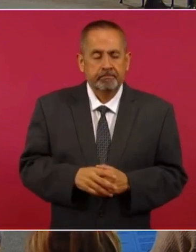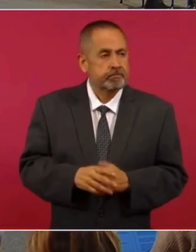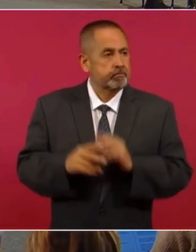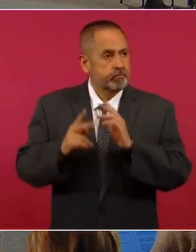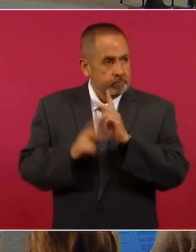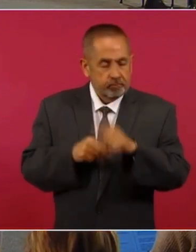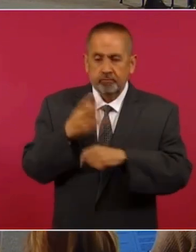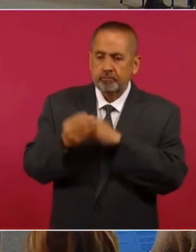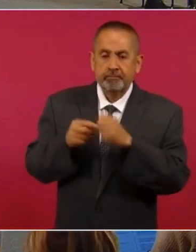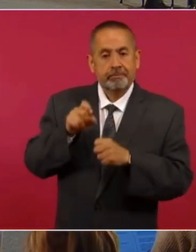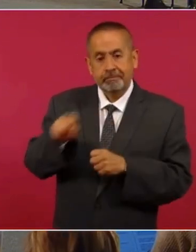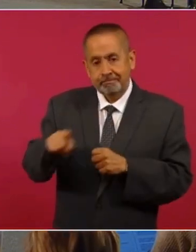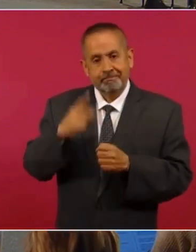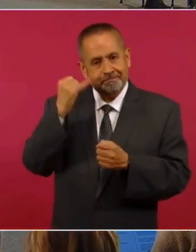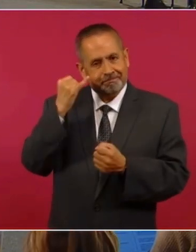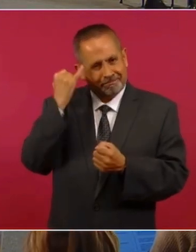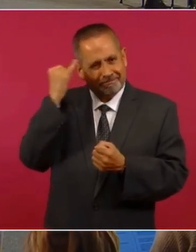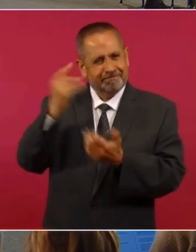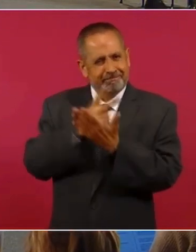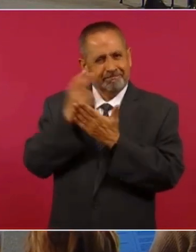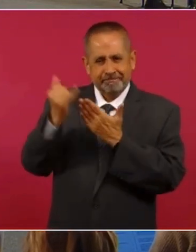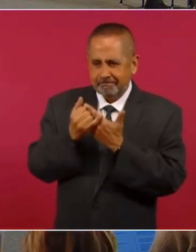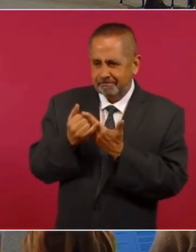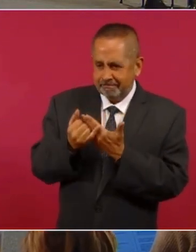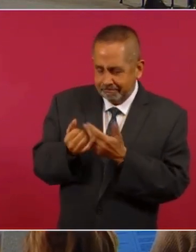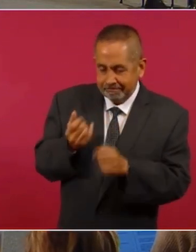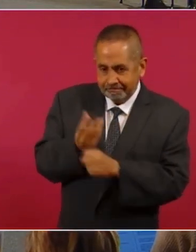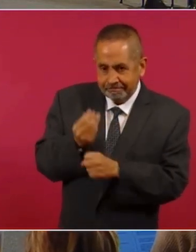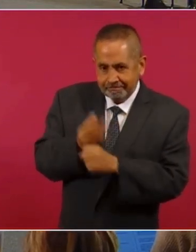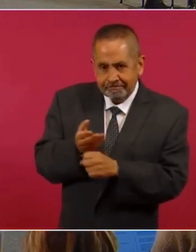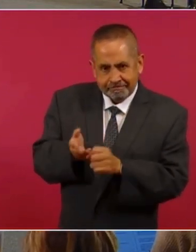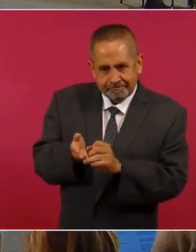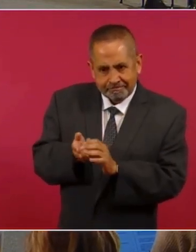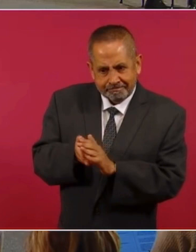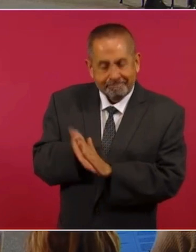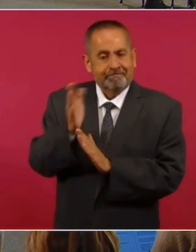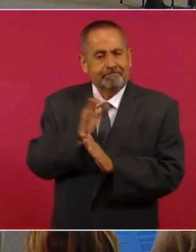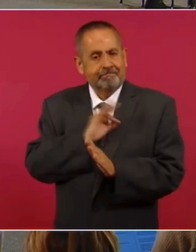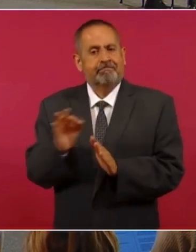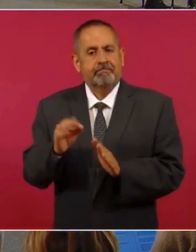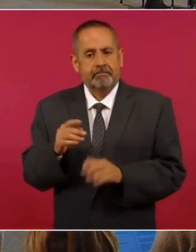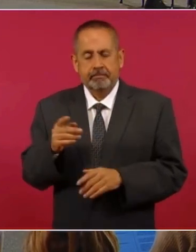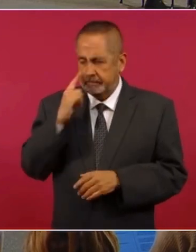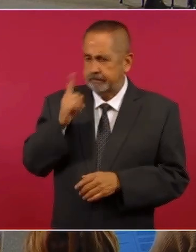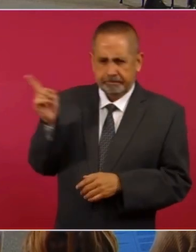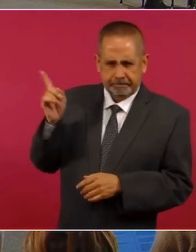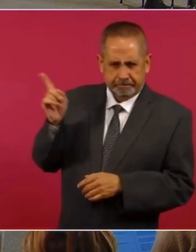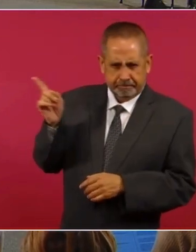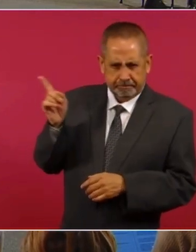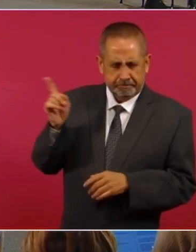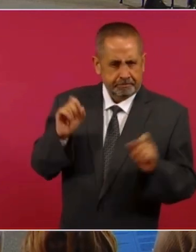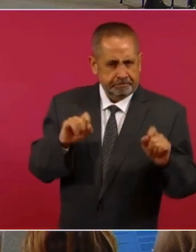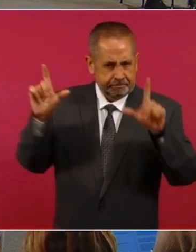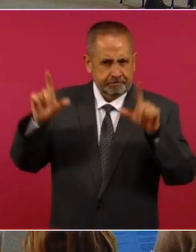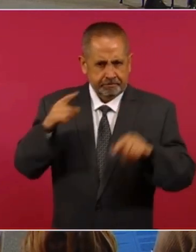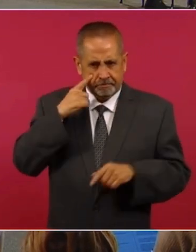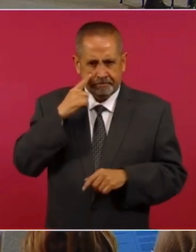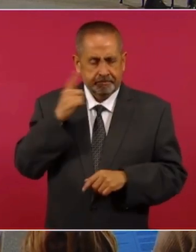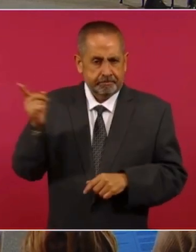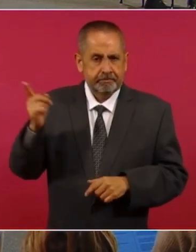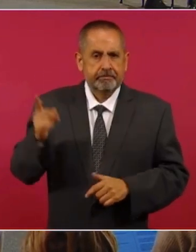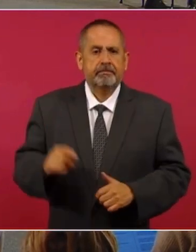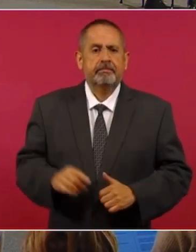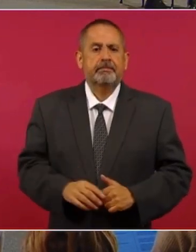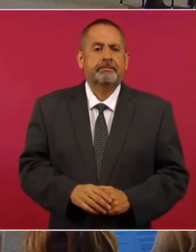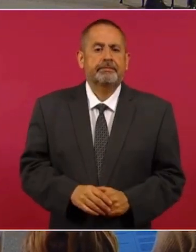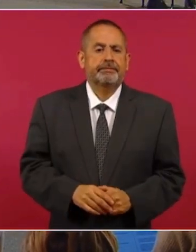ese proyecto que, si pones de nuevo el